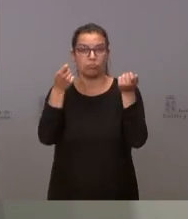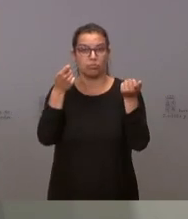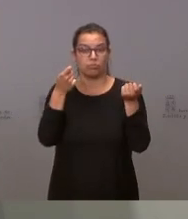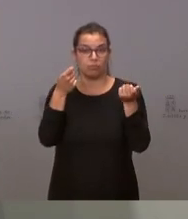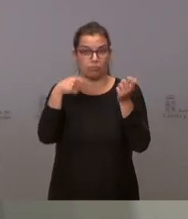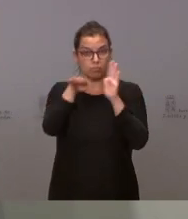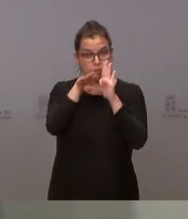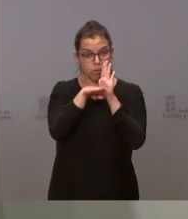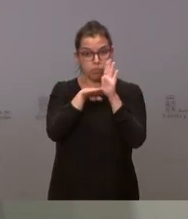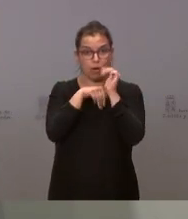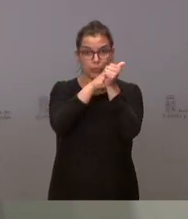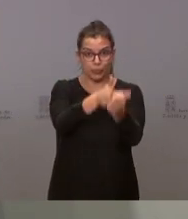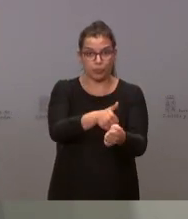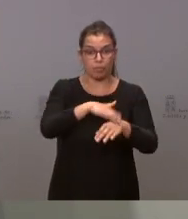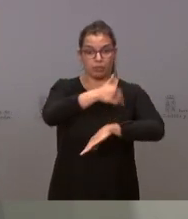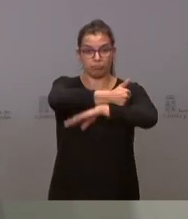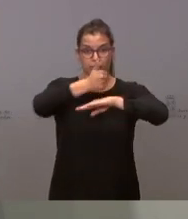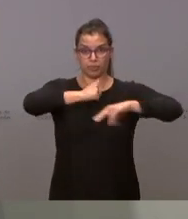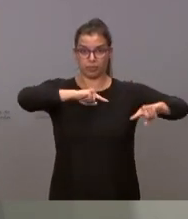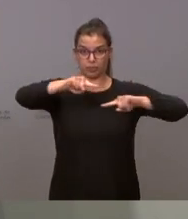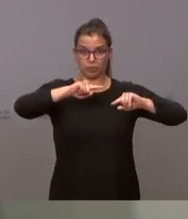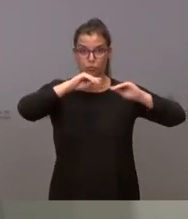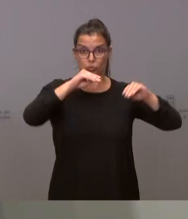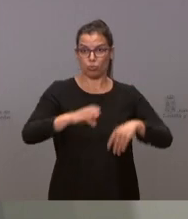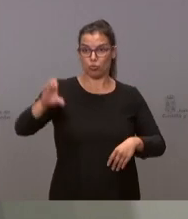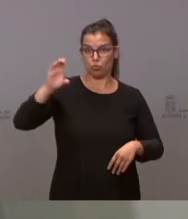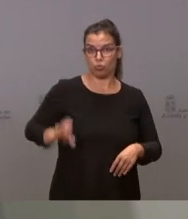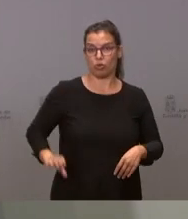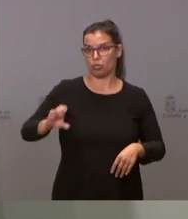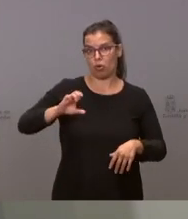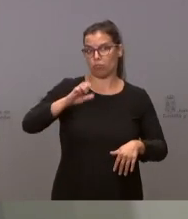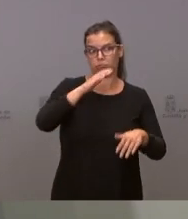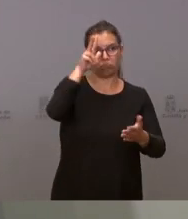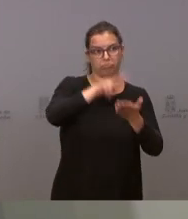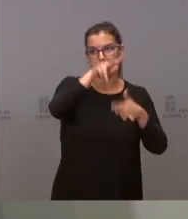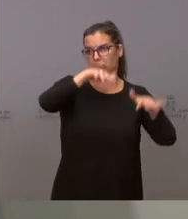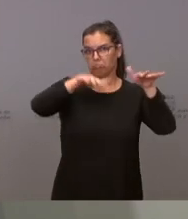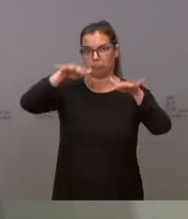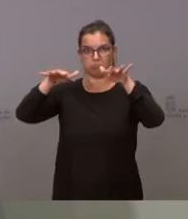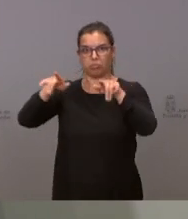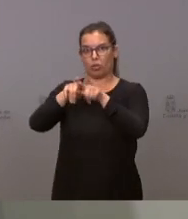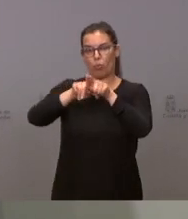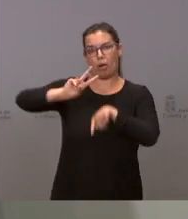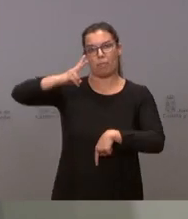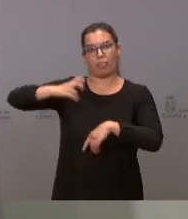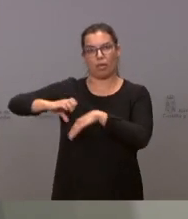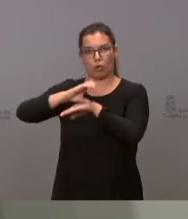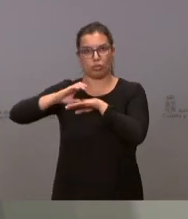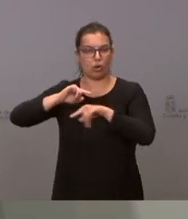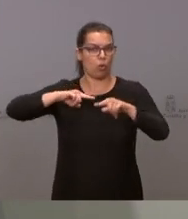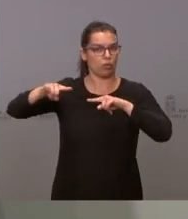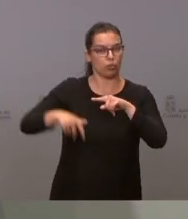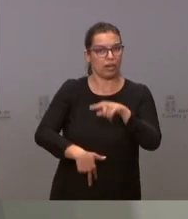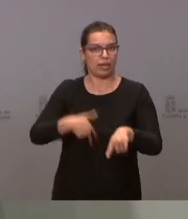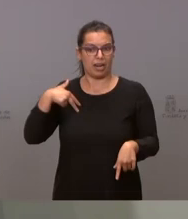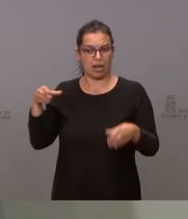sus cargos directivos tengan sueldos homologables a los de los viceconsejeros, directores generales